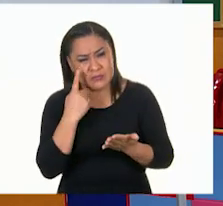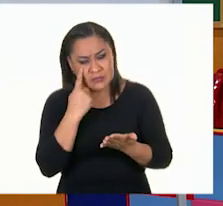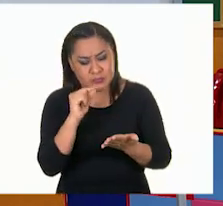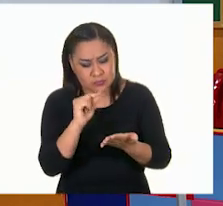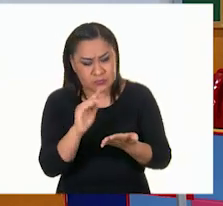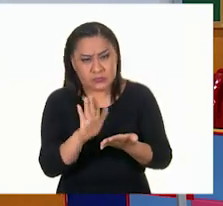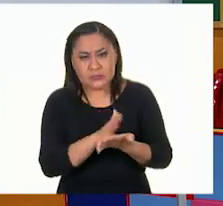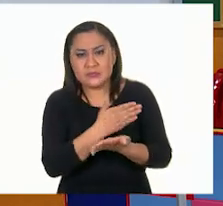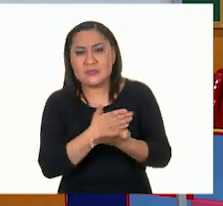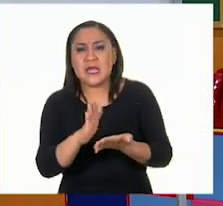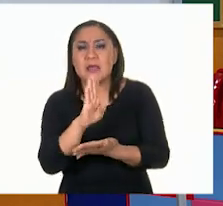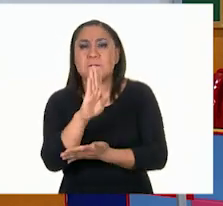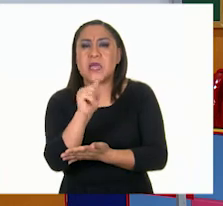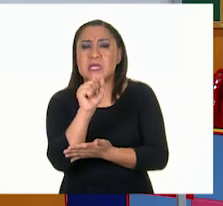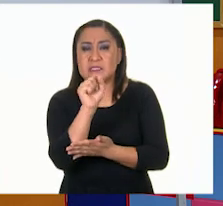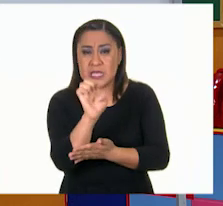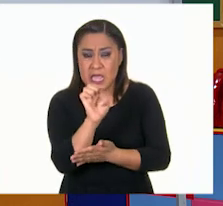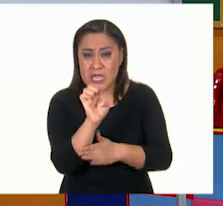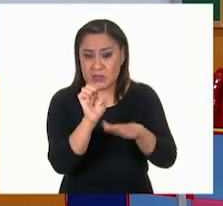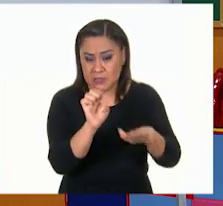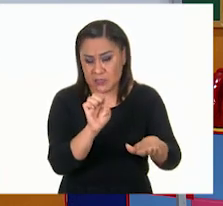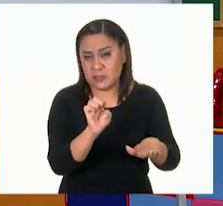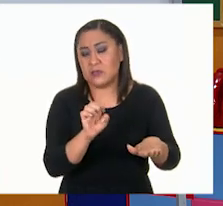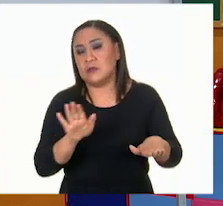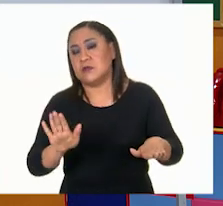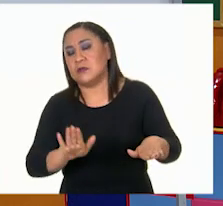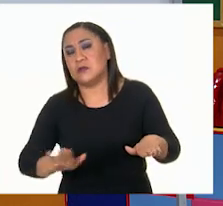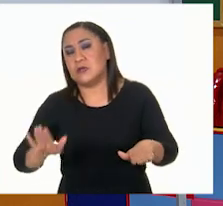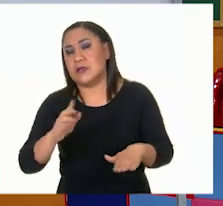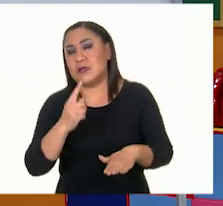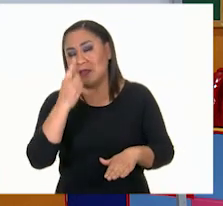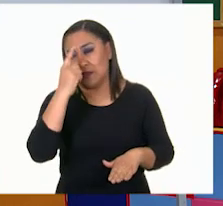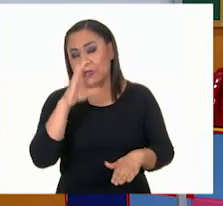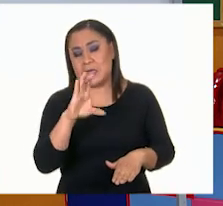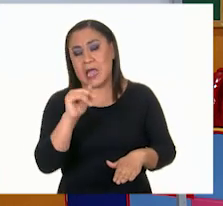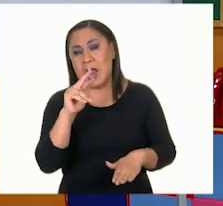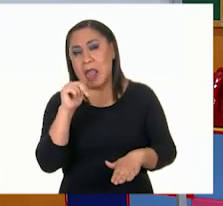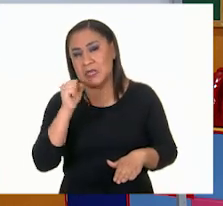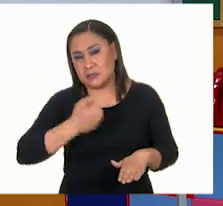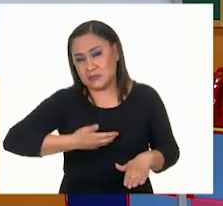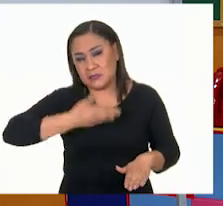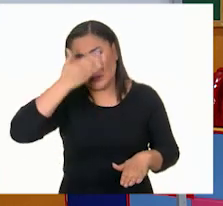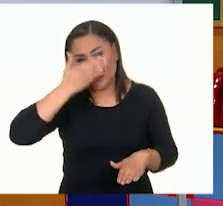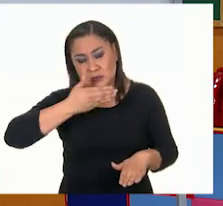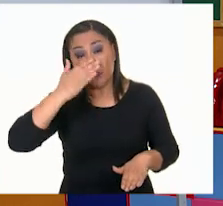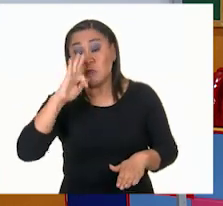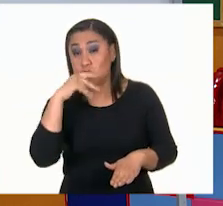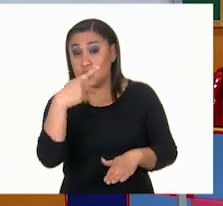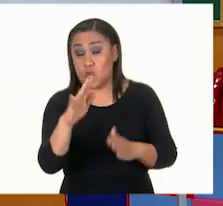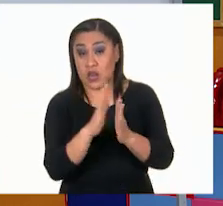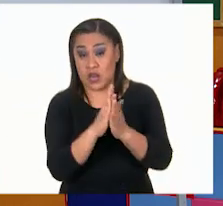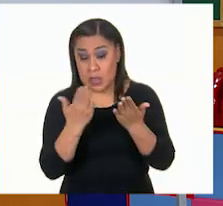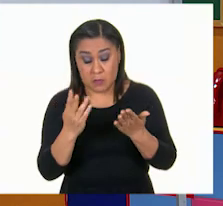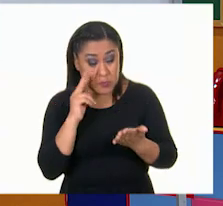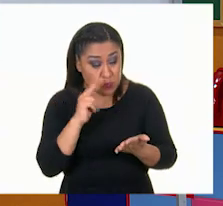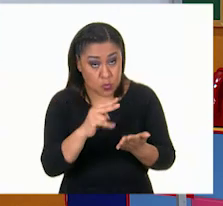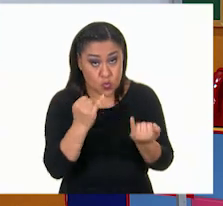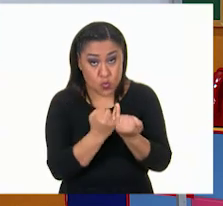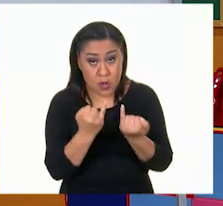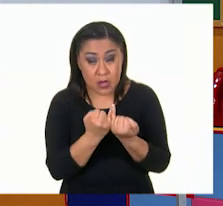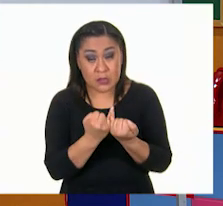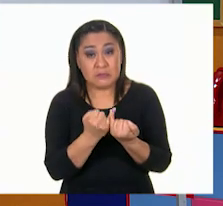bases de las caras. Si en su libro no vinieran separadas las caras de las bases, lo que yo hago es lo siguiente.